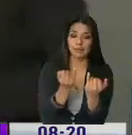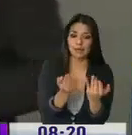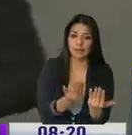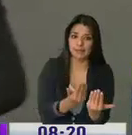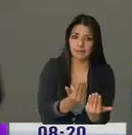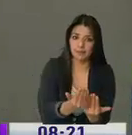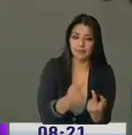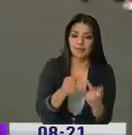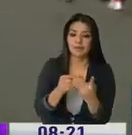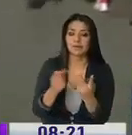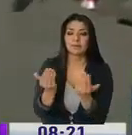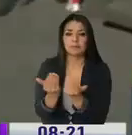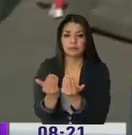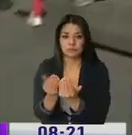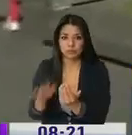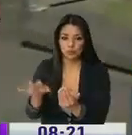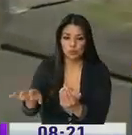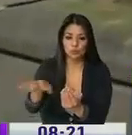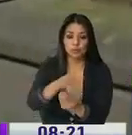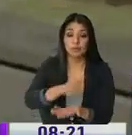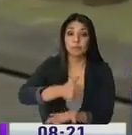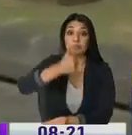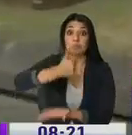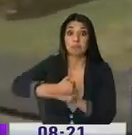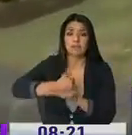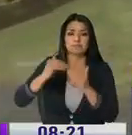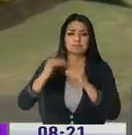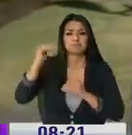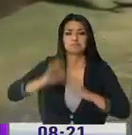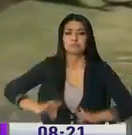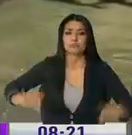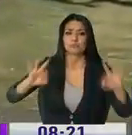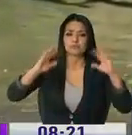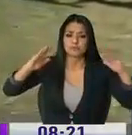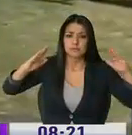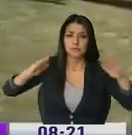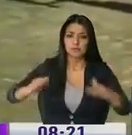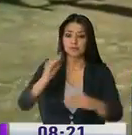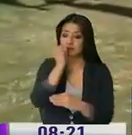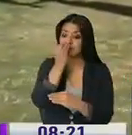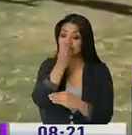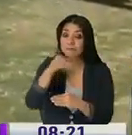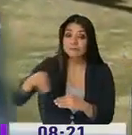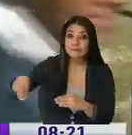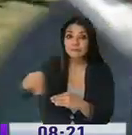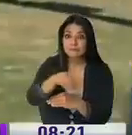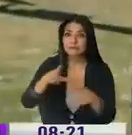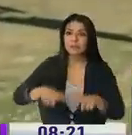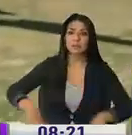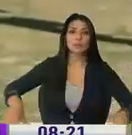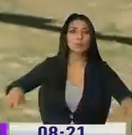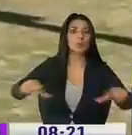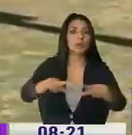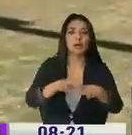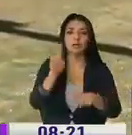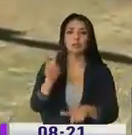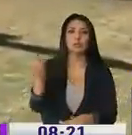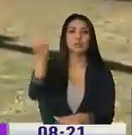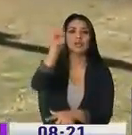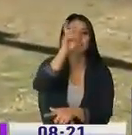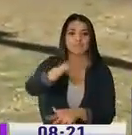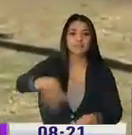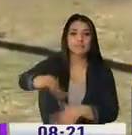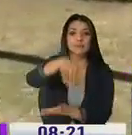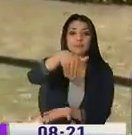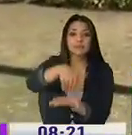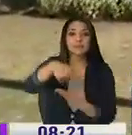vegetal, limpieza de basura. Aquí en las plazas le damos mucha importancia a este tema porque es la cara de Quito, está en el centro